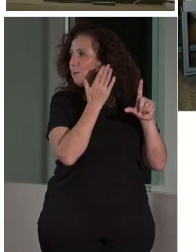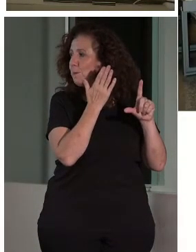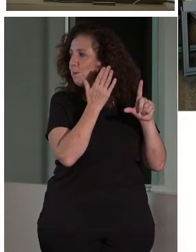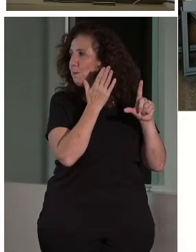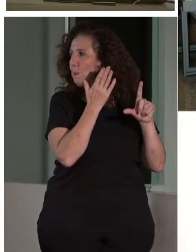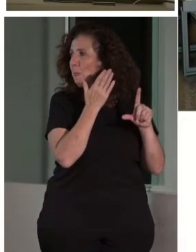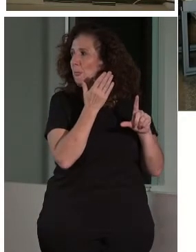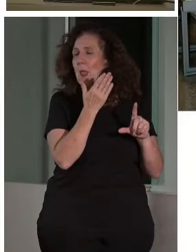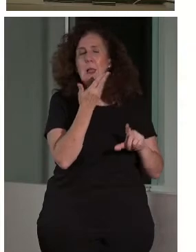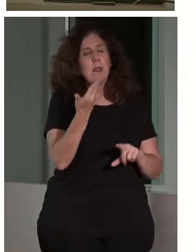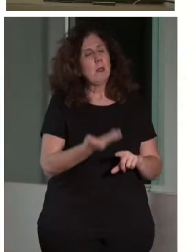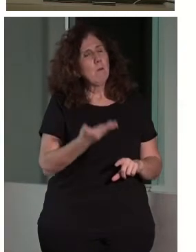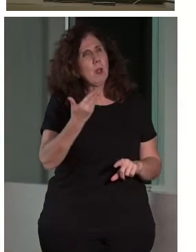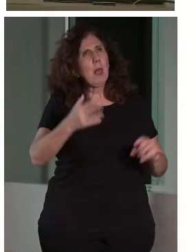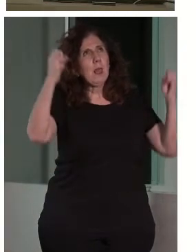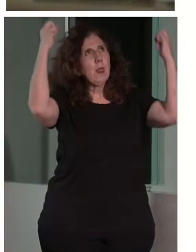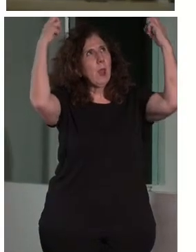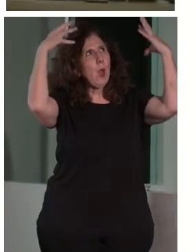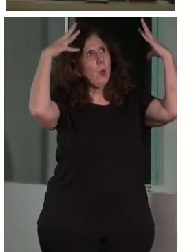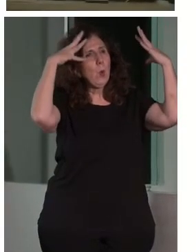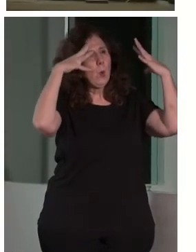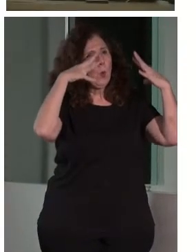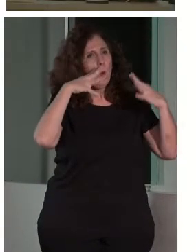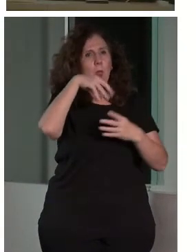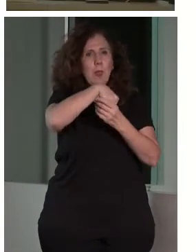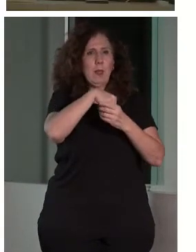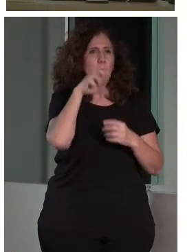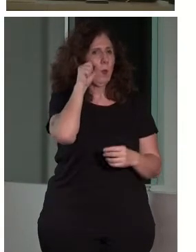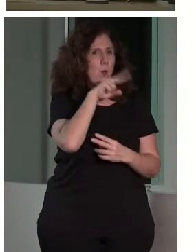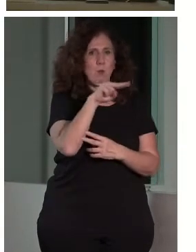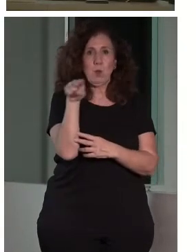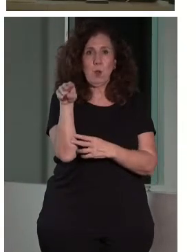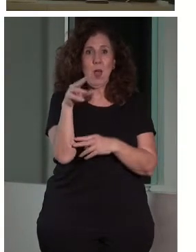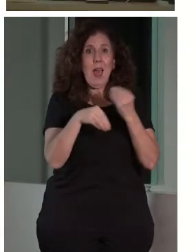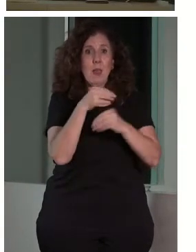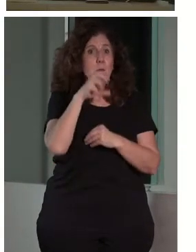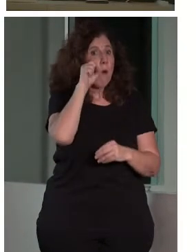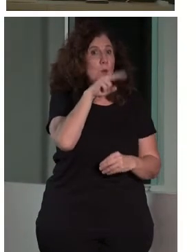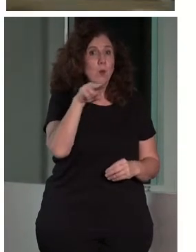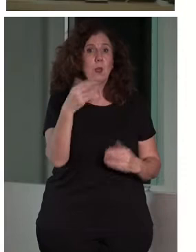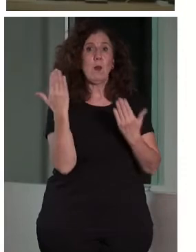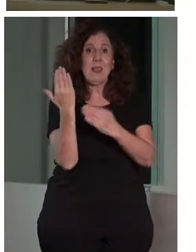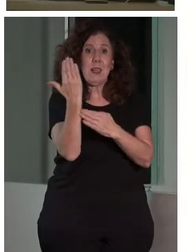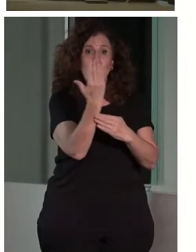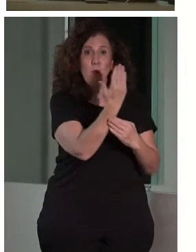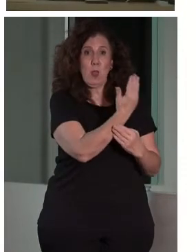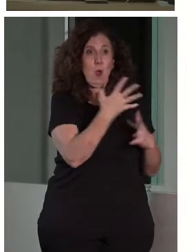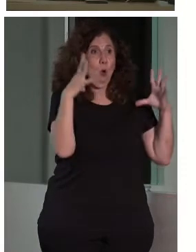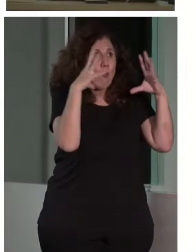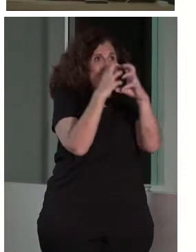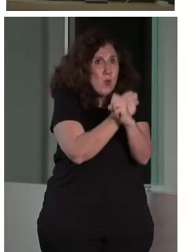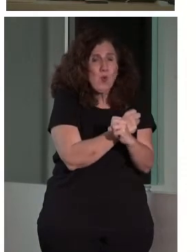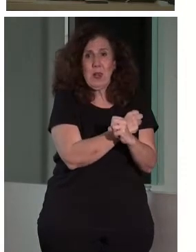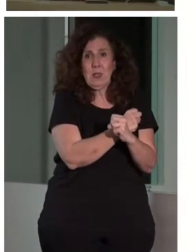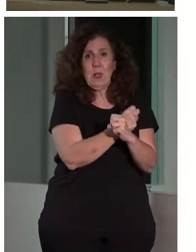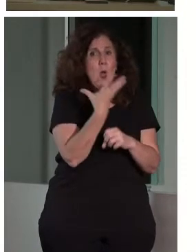La importancia de la luz en los museos, controlada para que no estropee el patrimonio. Pero si hacemos museos y exposiciones y patrimonio oscuros, hay